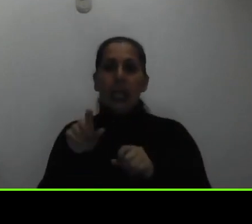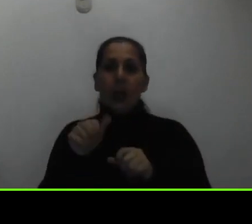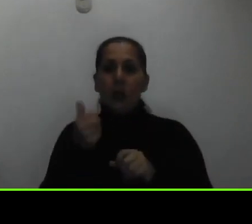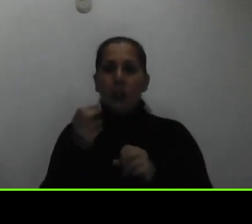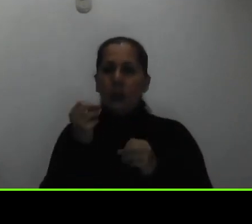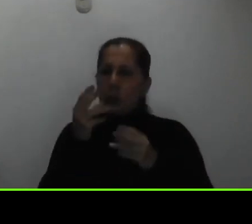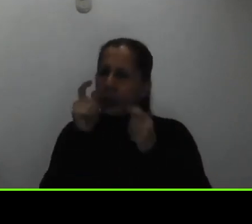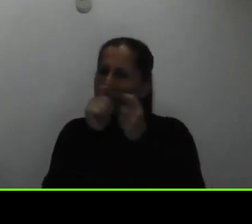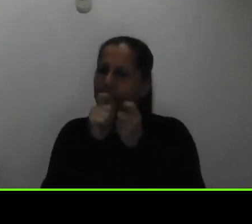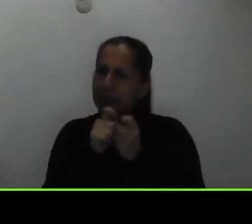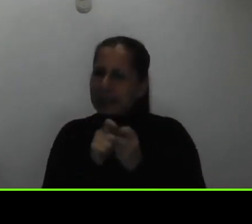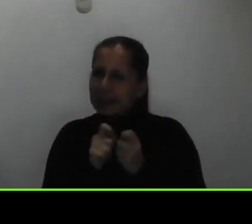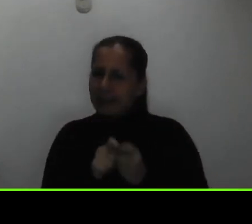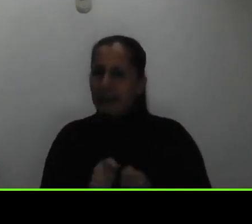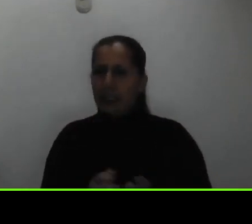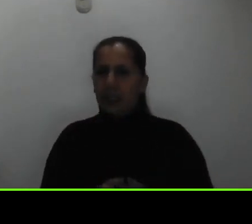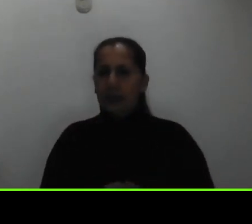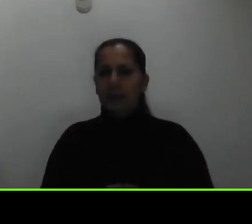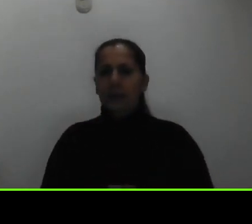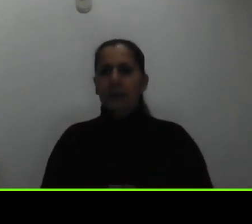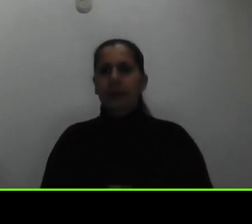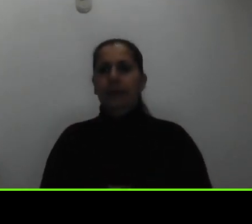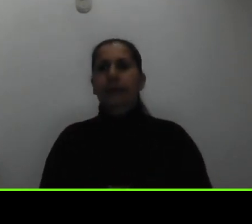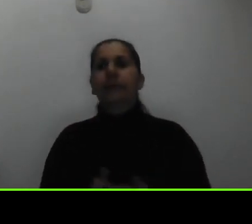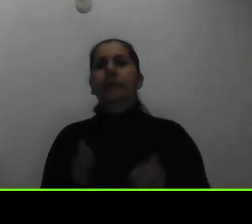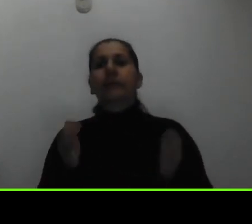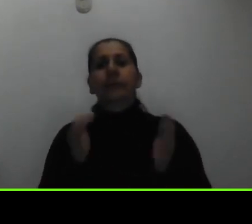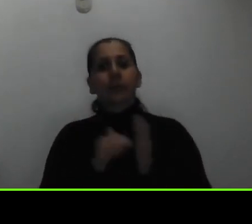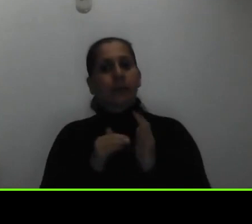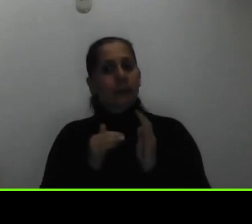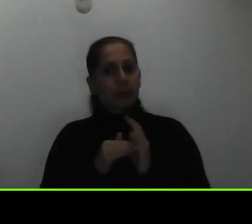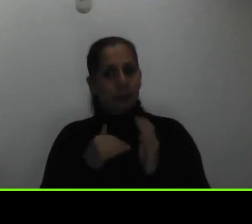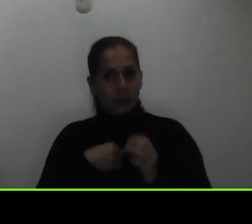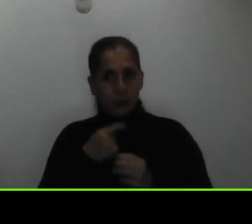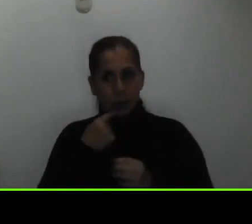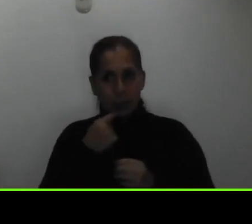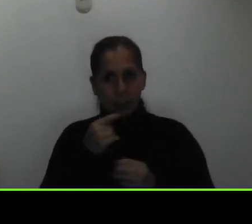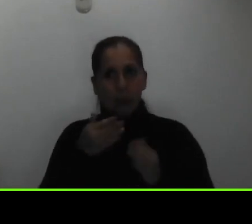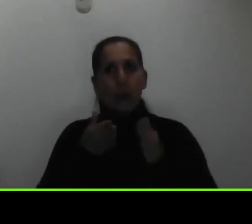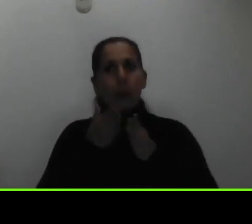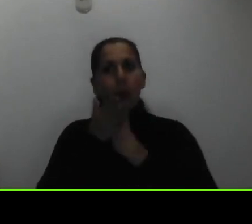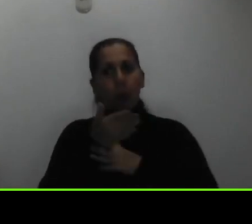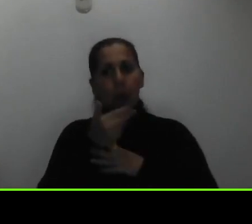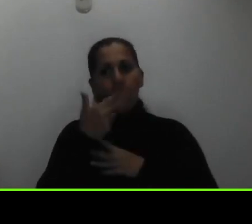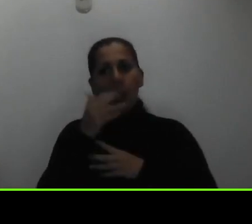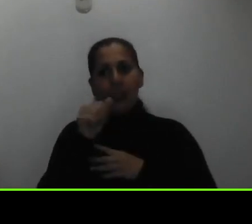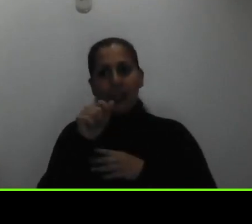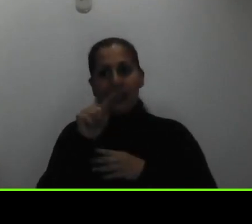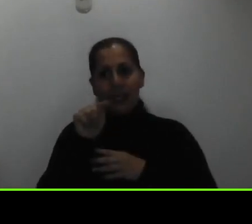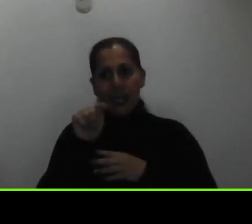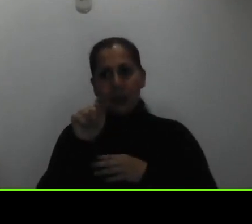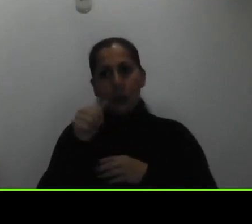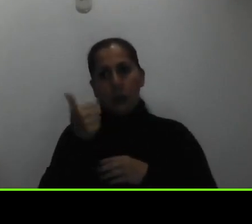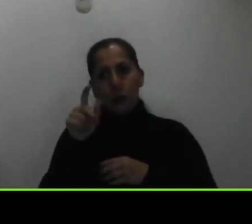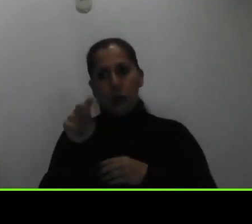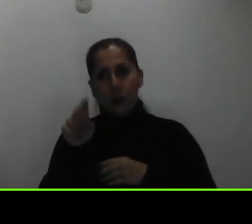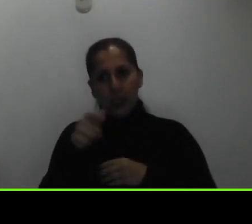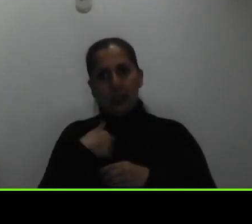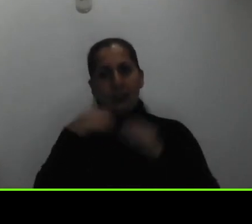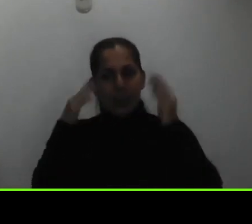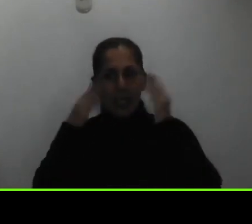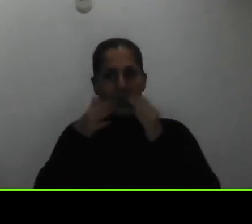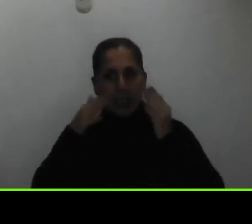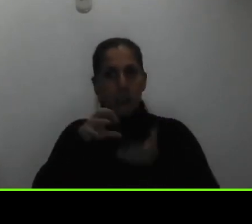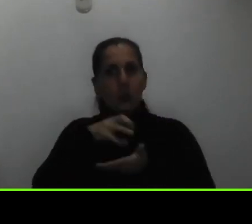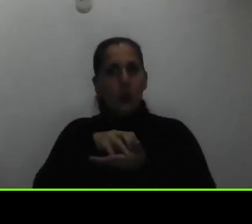específicas nuevamente les indico que a través del chat tenemos algunas compañeras de trabajo social que están atendiendo